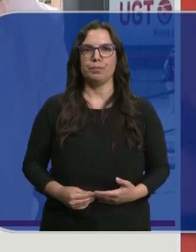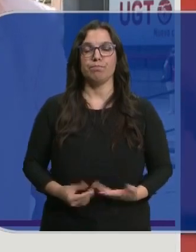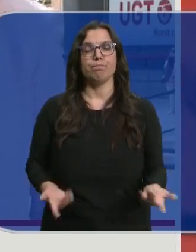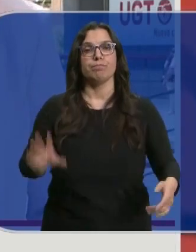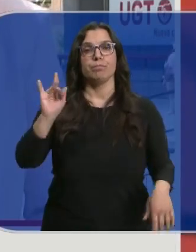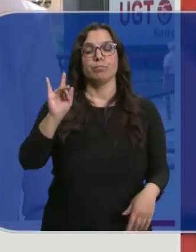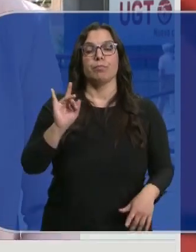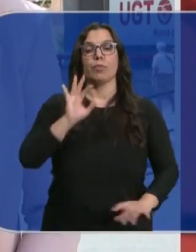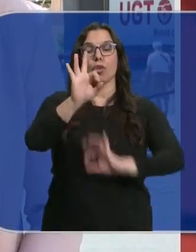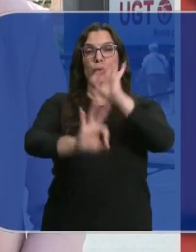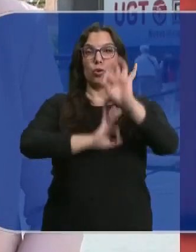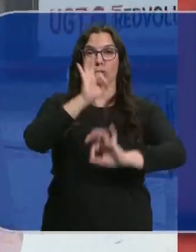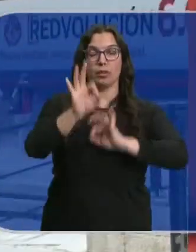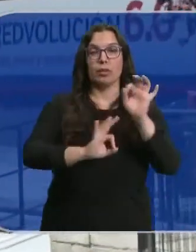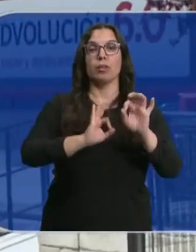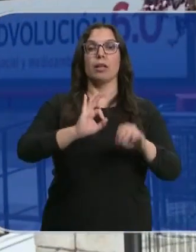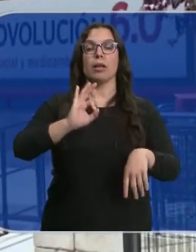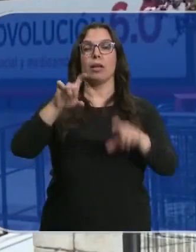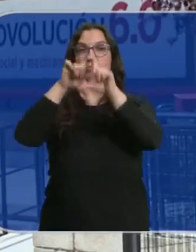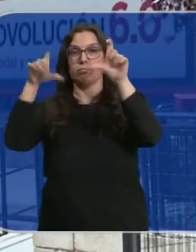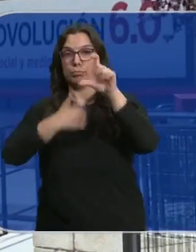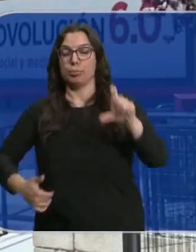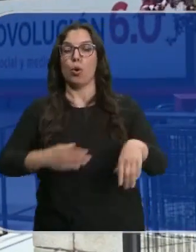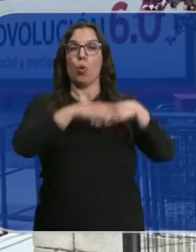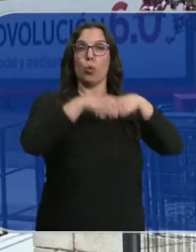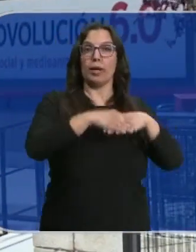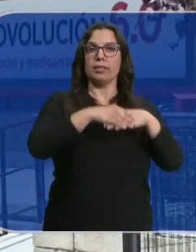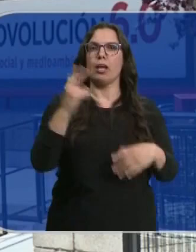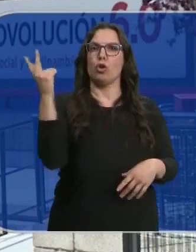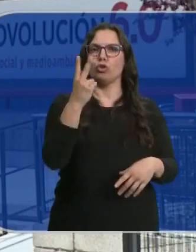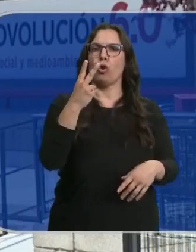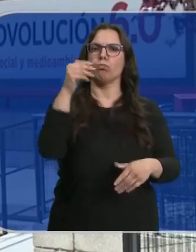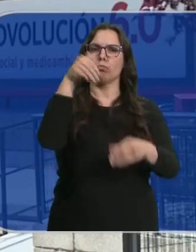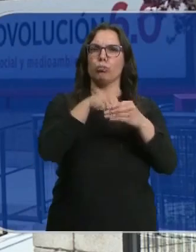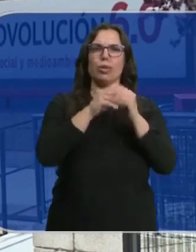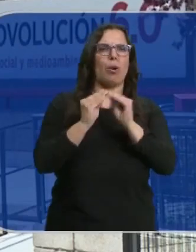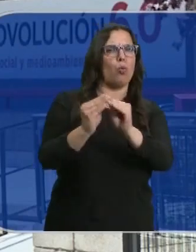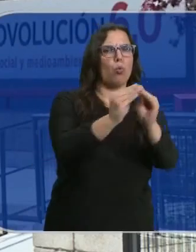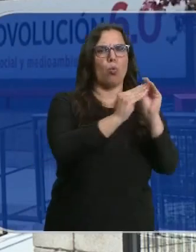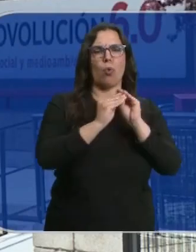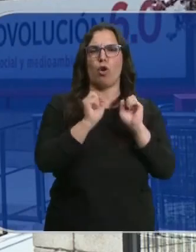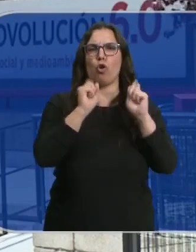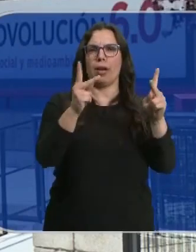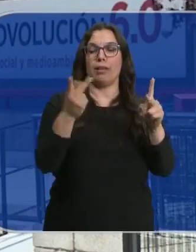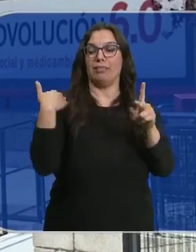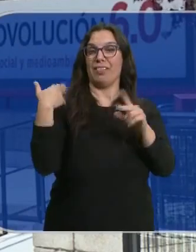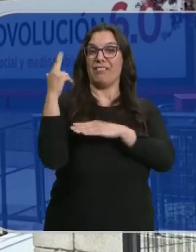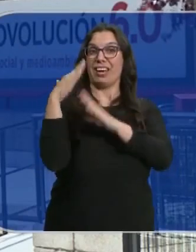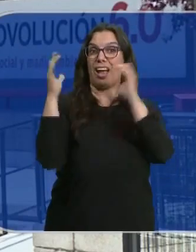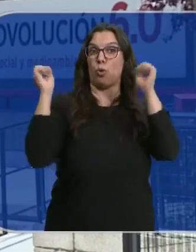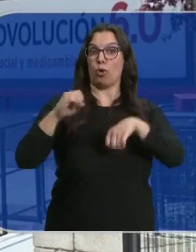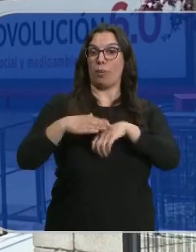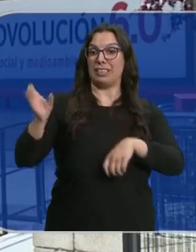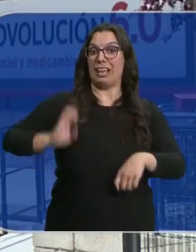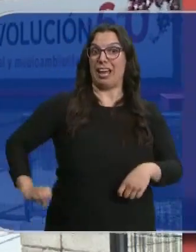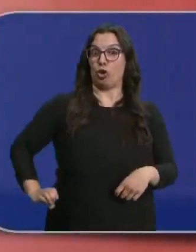Sí, los órganos de gobierno de la patronal y de UGT han dado el visto bueno por unanimidad al acuerdo salarial alcanzado el pasado viernes